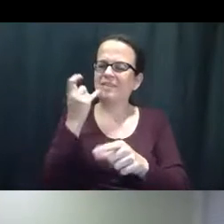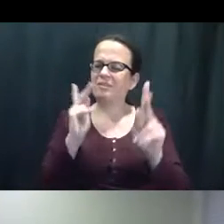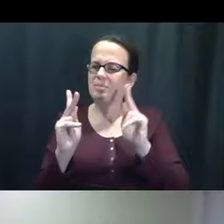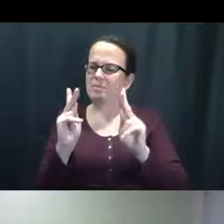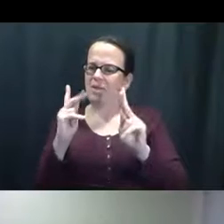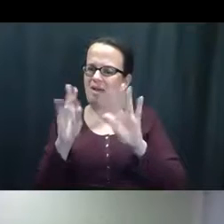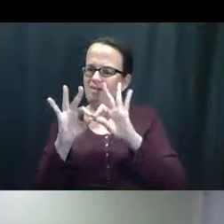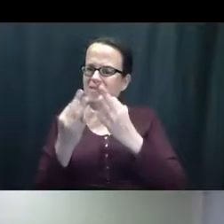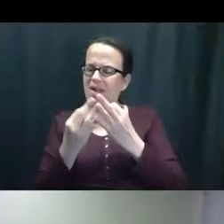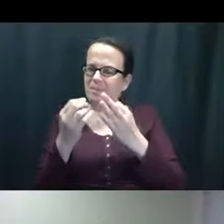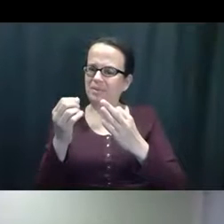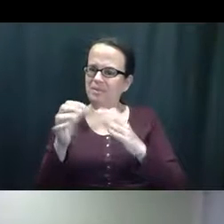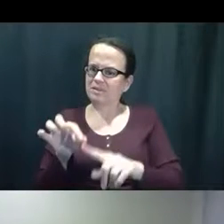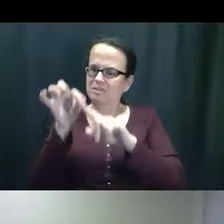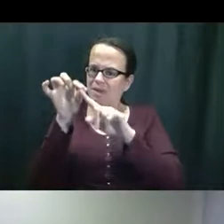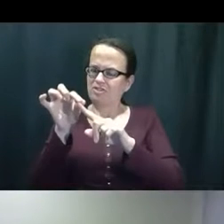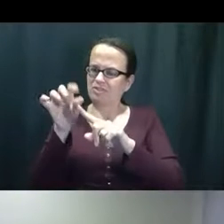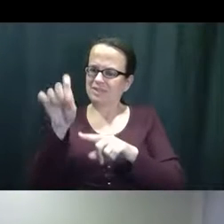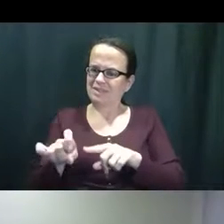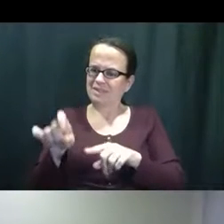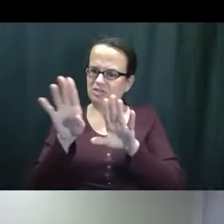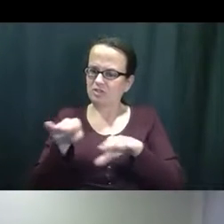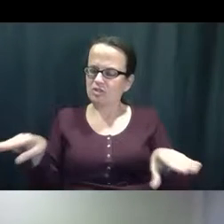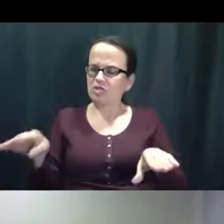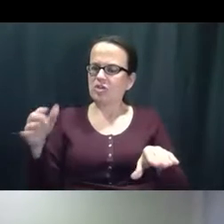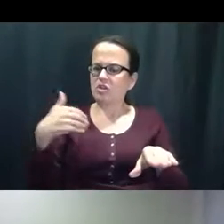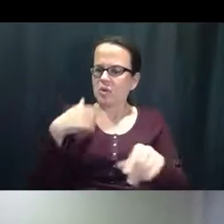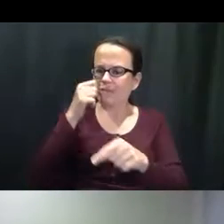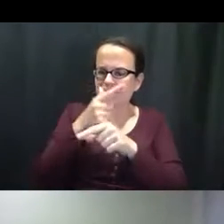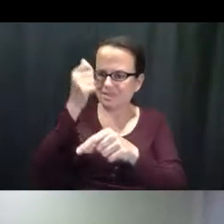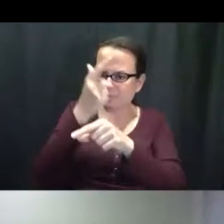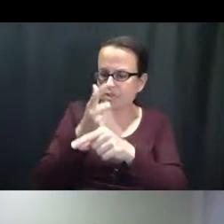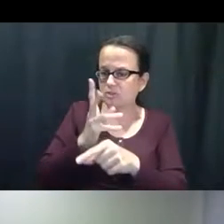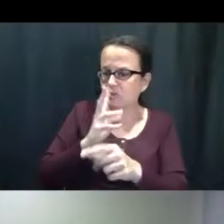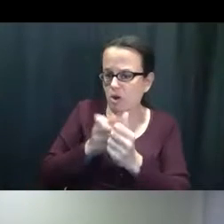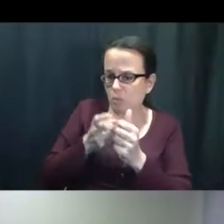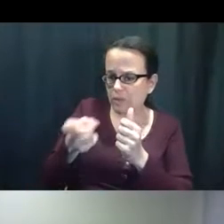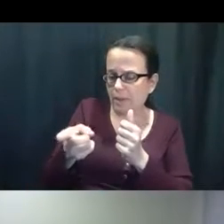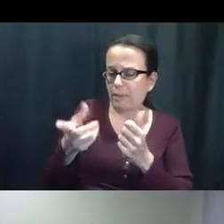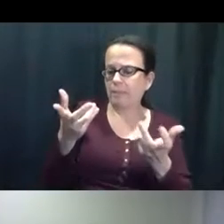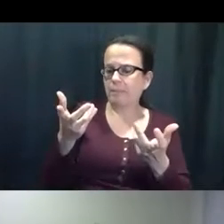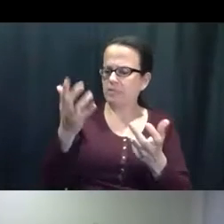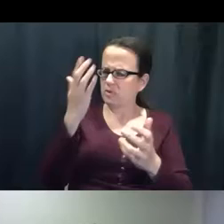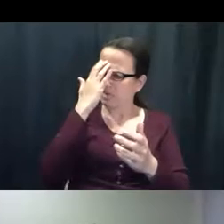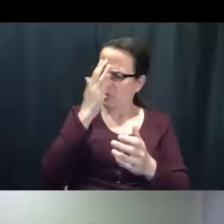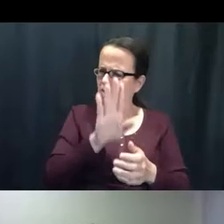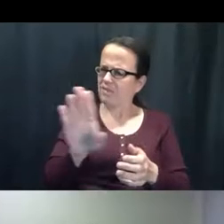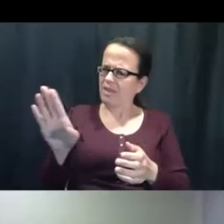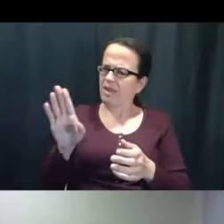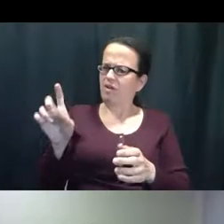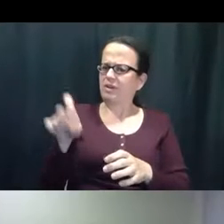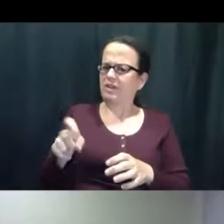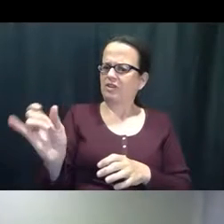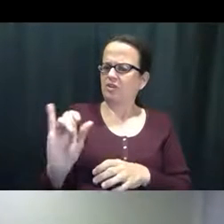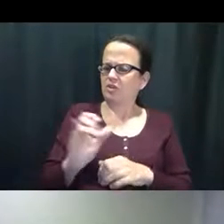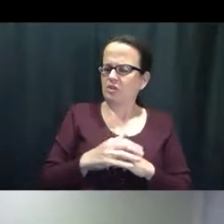También es. Tiene que. Tenemos que mirar a las. Los hermanos de las otras personas. Eh. Debe